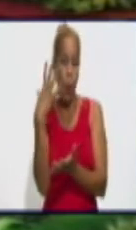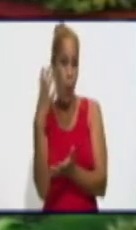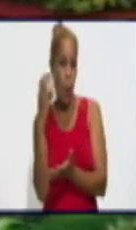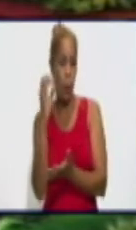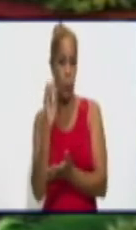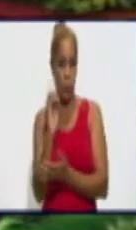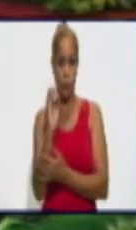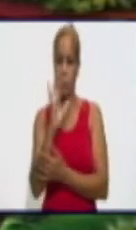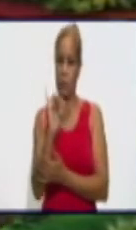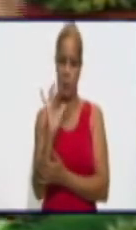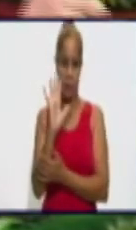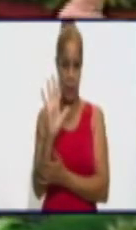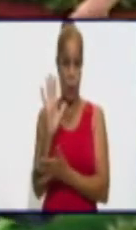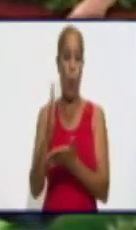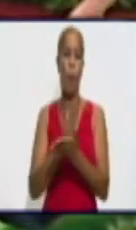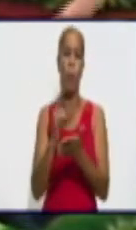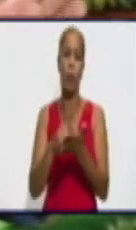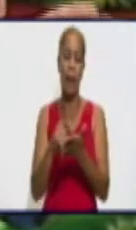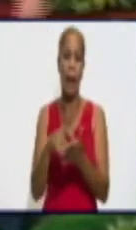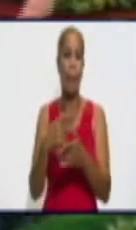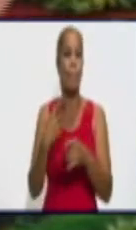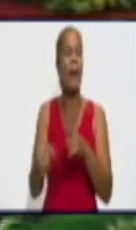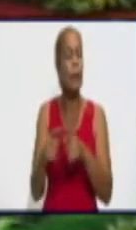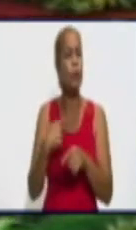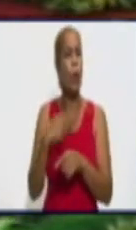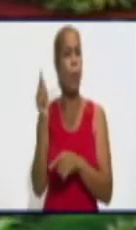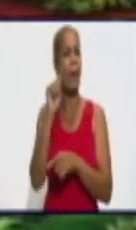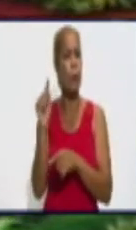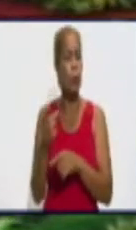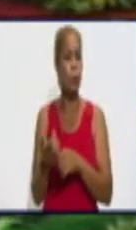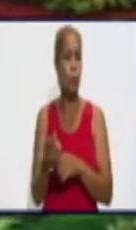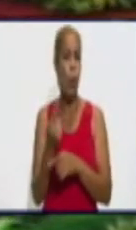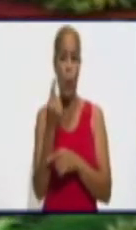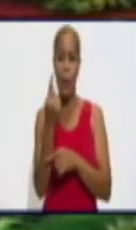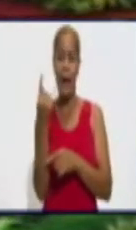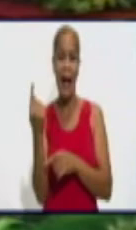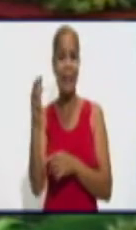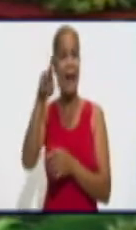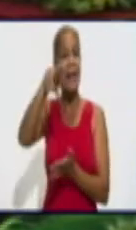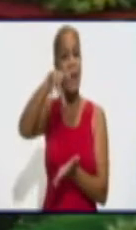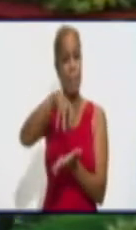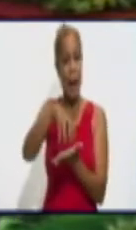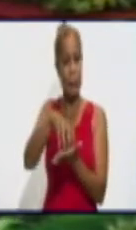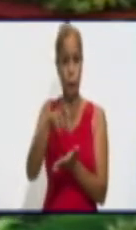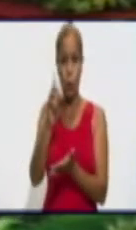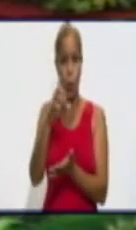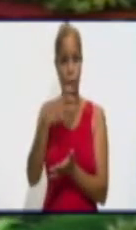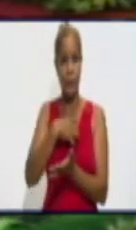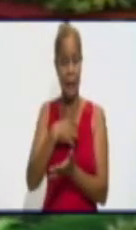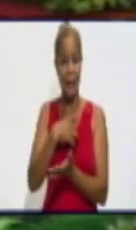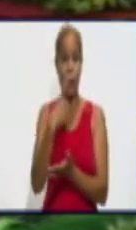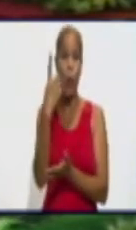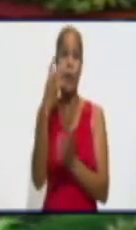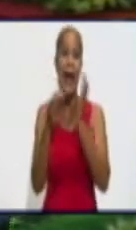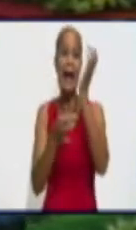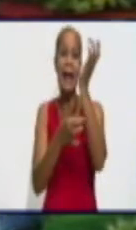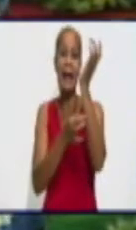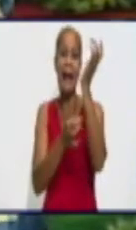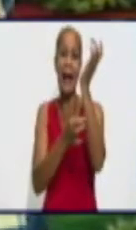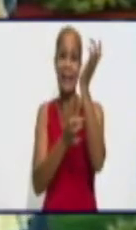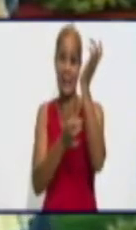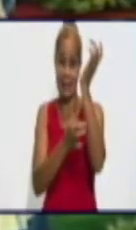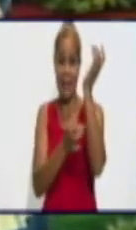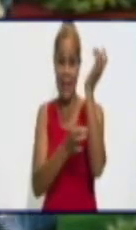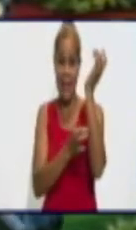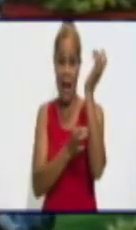¿Acaso no están las carnicerías? Cada bodega no tiene una carnicería. Entonces, ¿por qué no le llevan a la carnicería el pollo que le